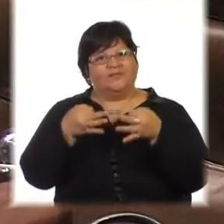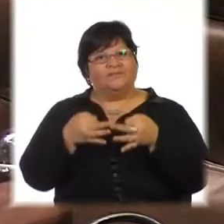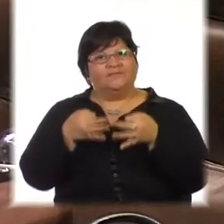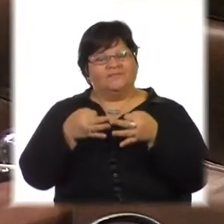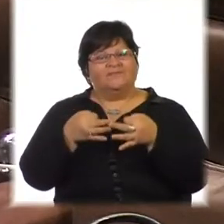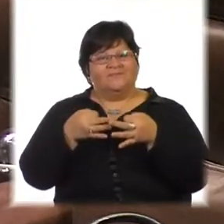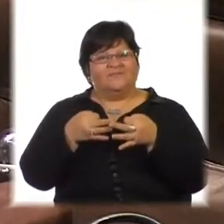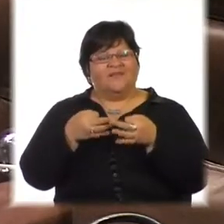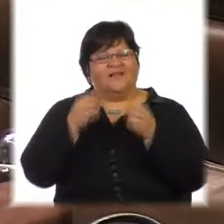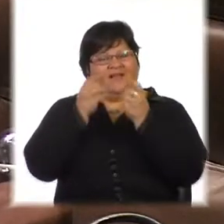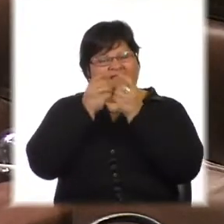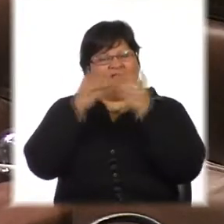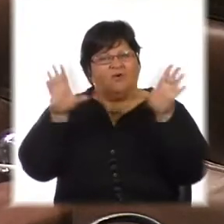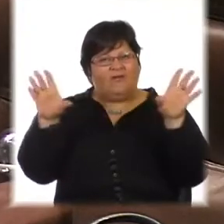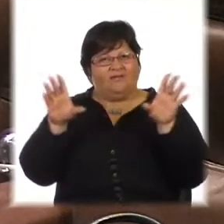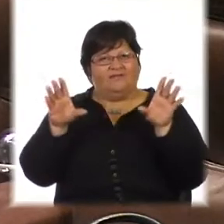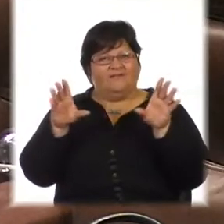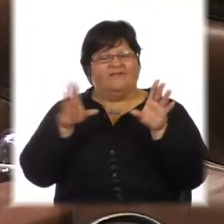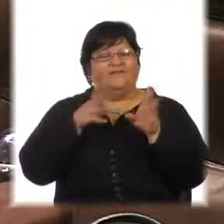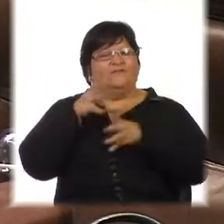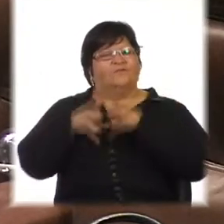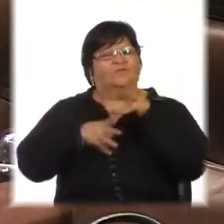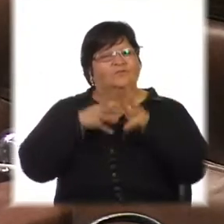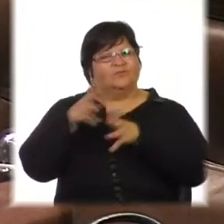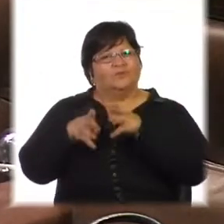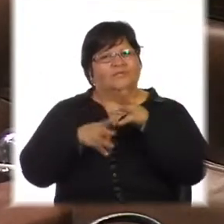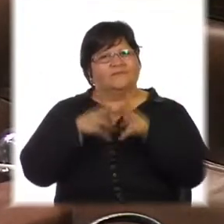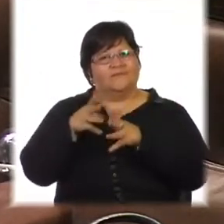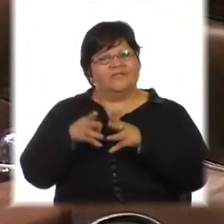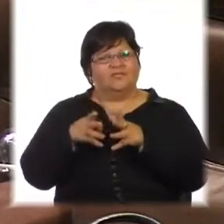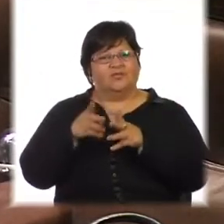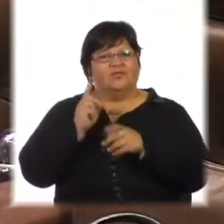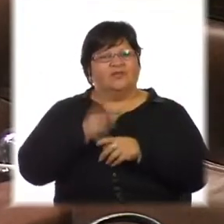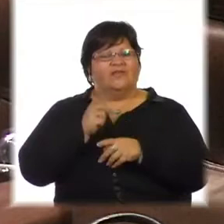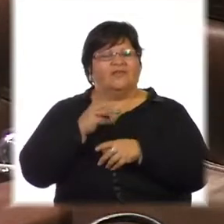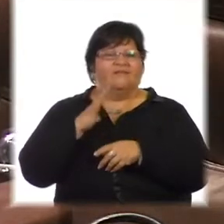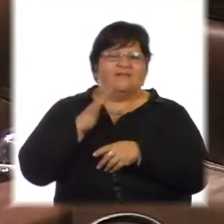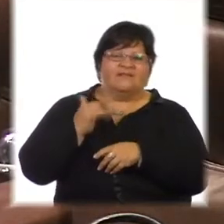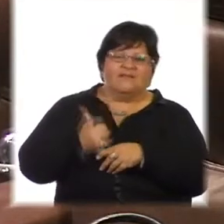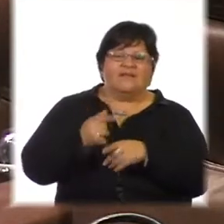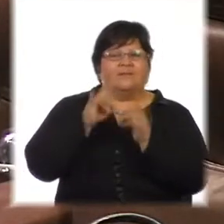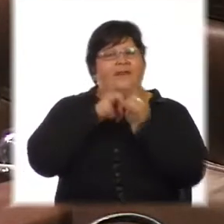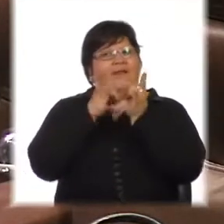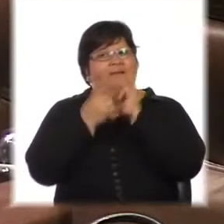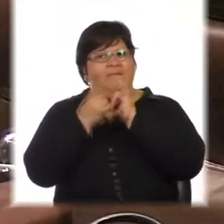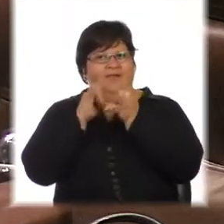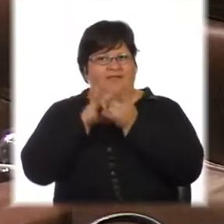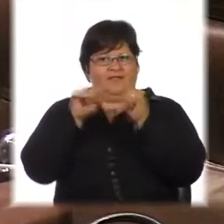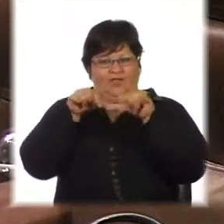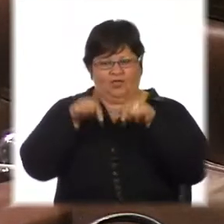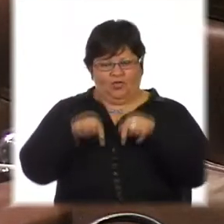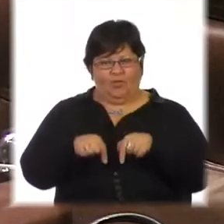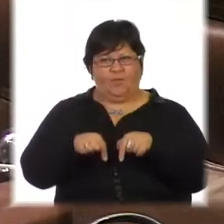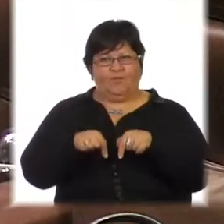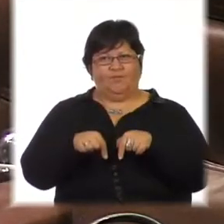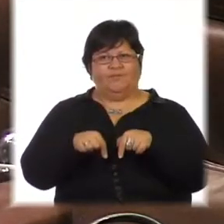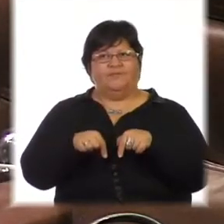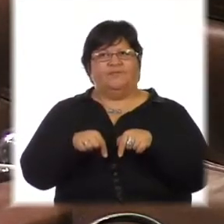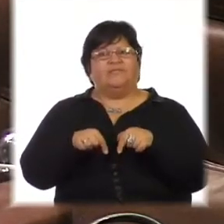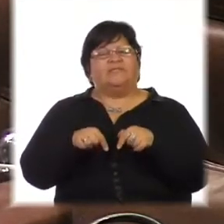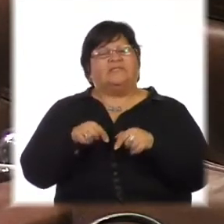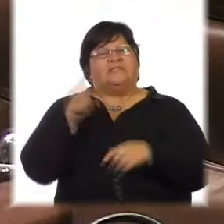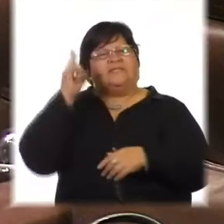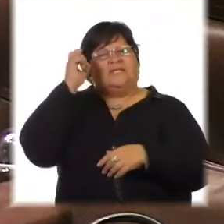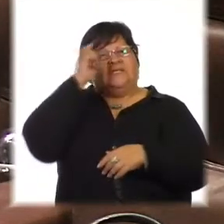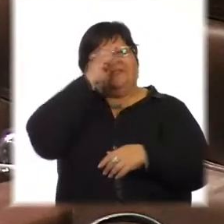le hace bien al funcionamiento que tiene que tener este Parlamento. Es muy difícil no tomar en cuenta